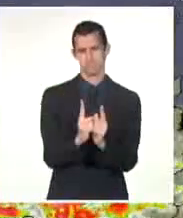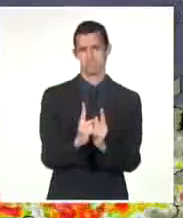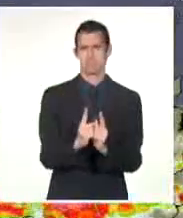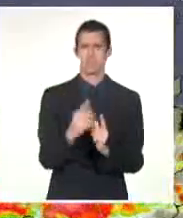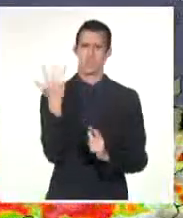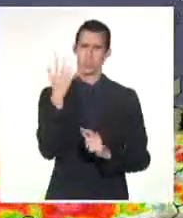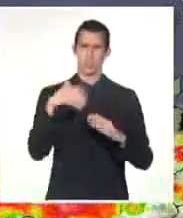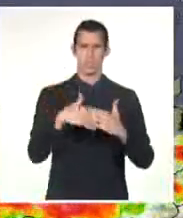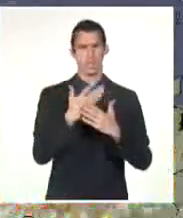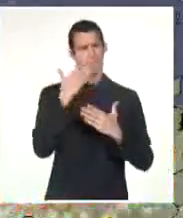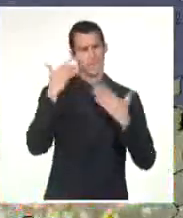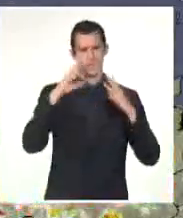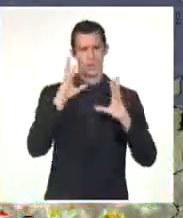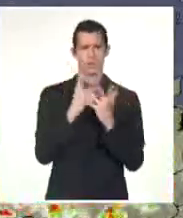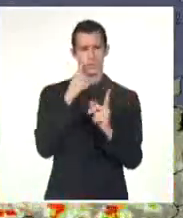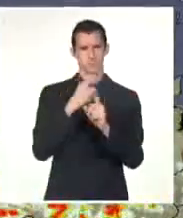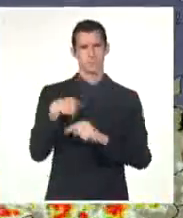cuanto al tiempo, que tengan un feliz día y hasta mañana.